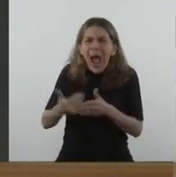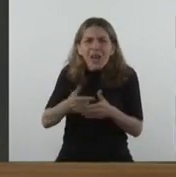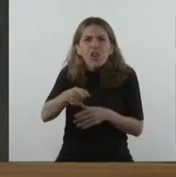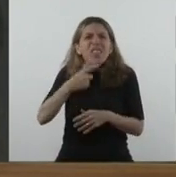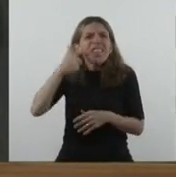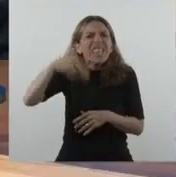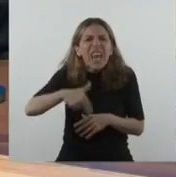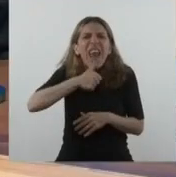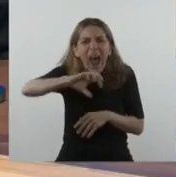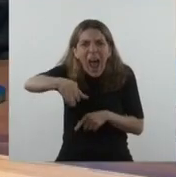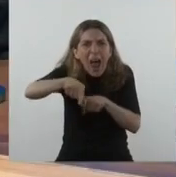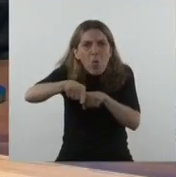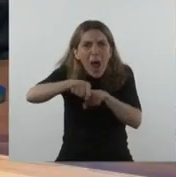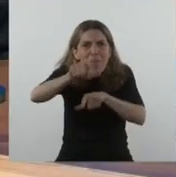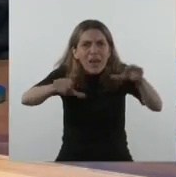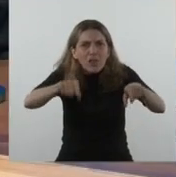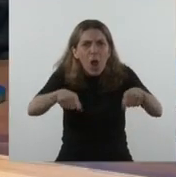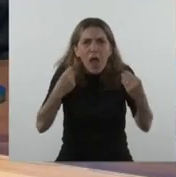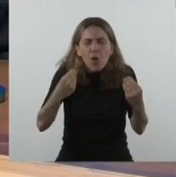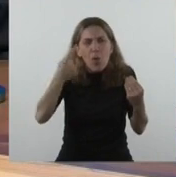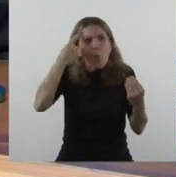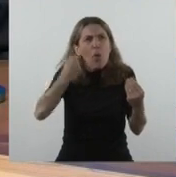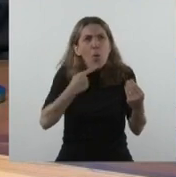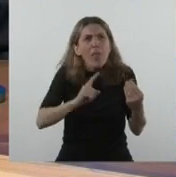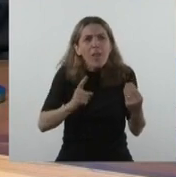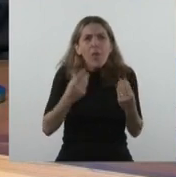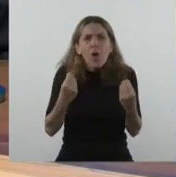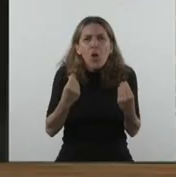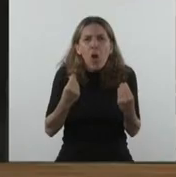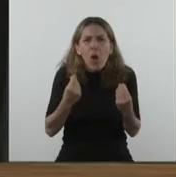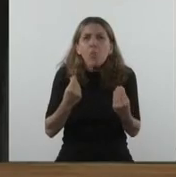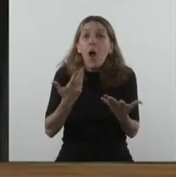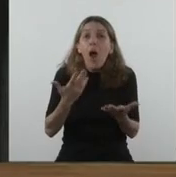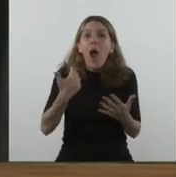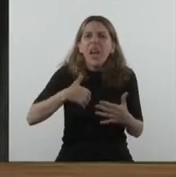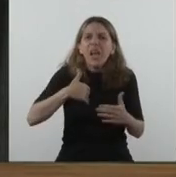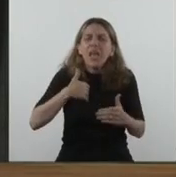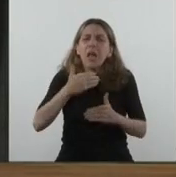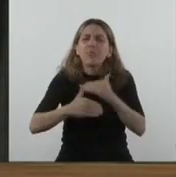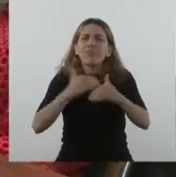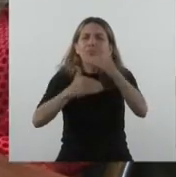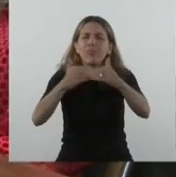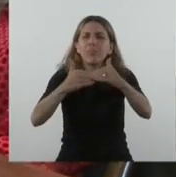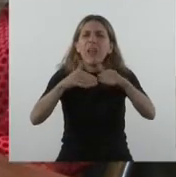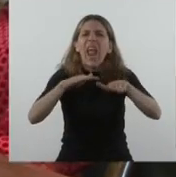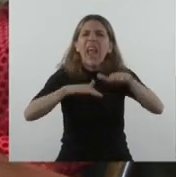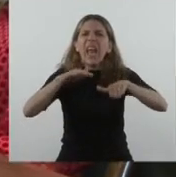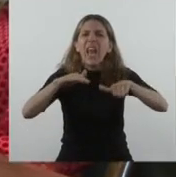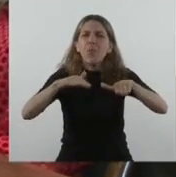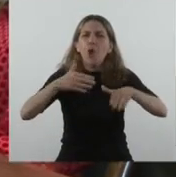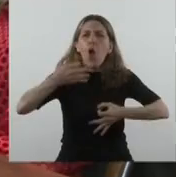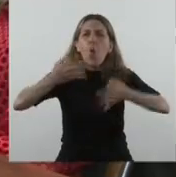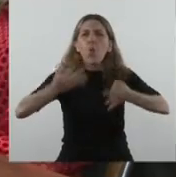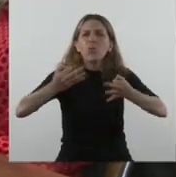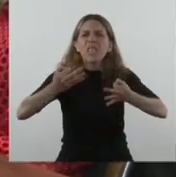es posible que no hayamos entendido lo que significa desarrollar el país con equilibrio, con justicia y con igualdad? ¿Cómo es